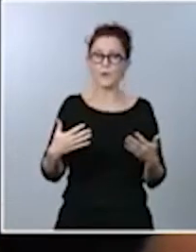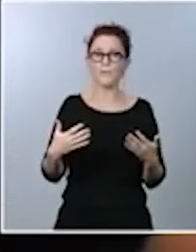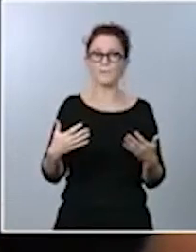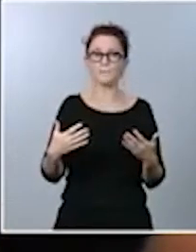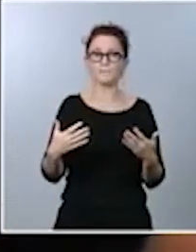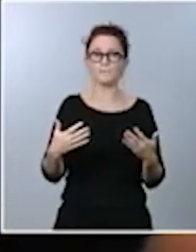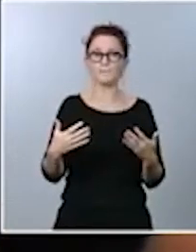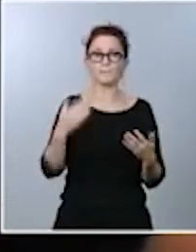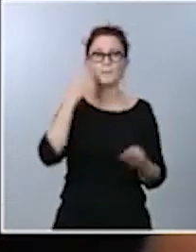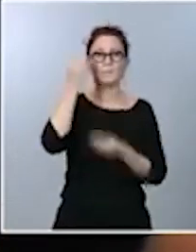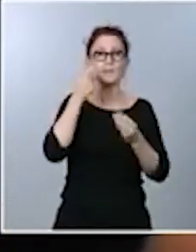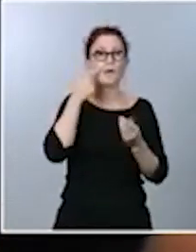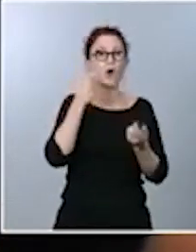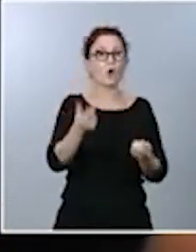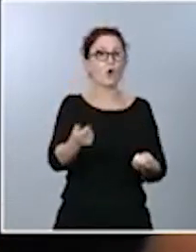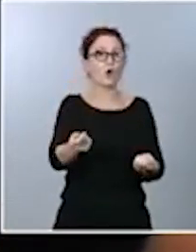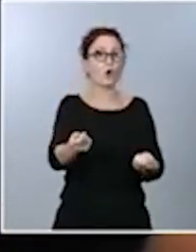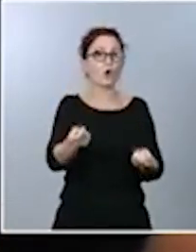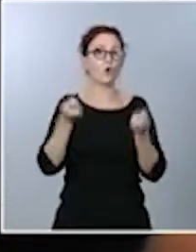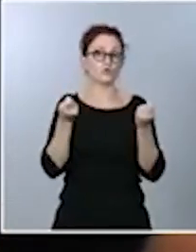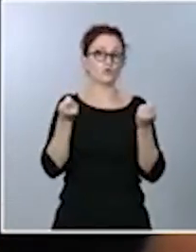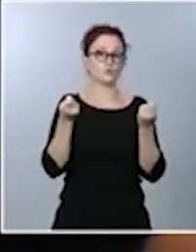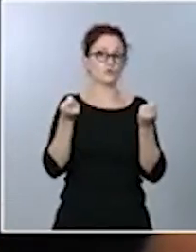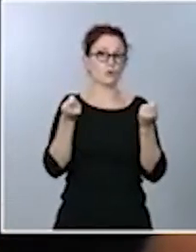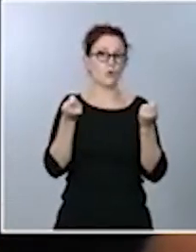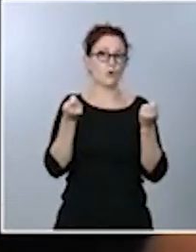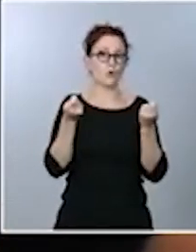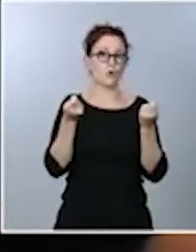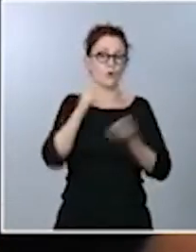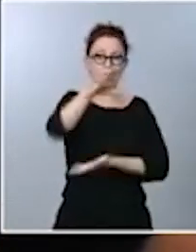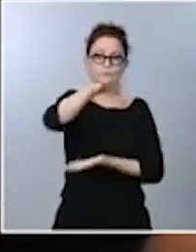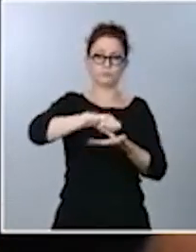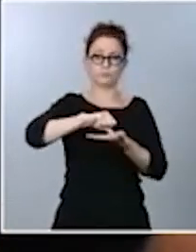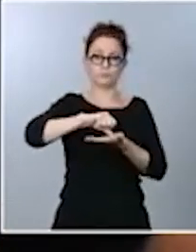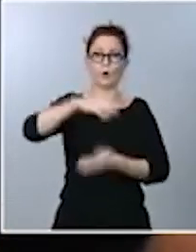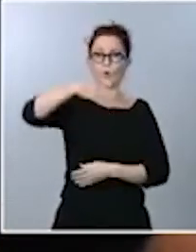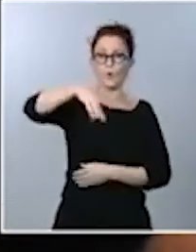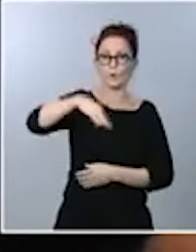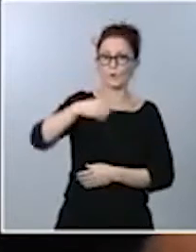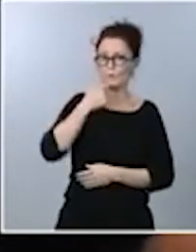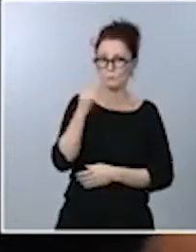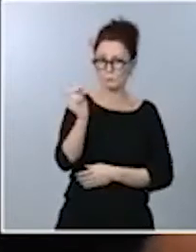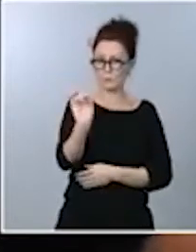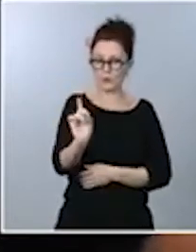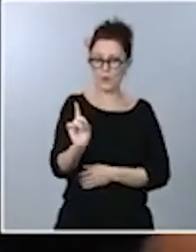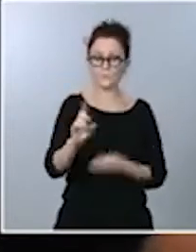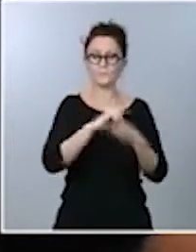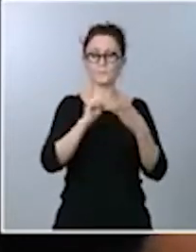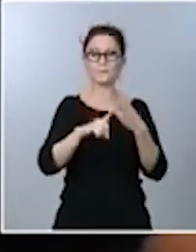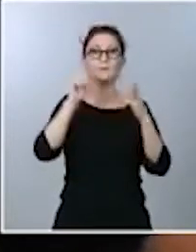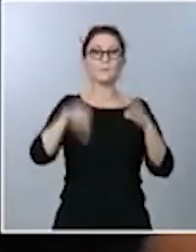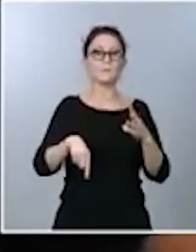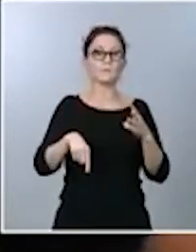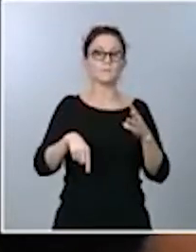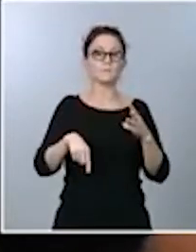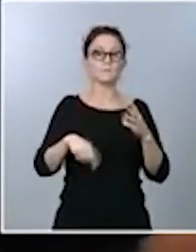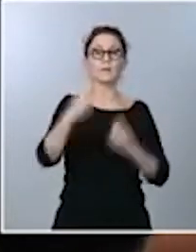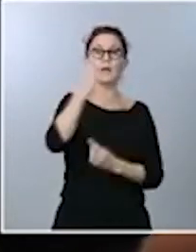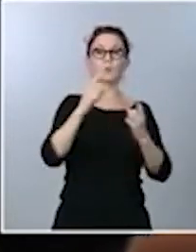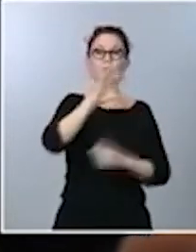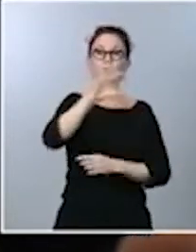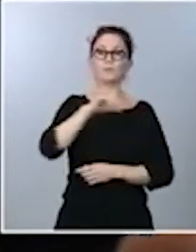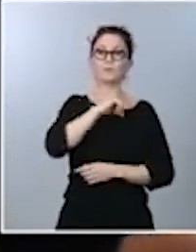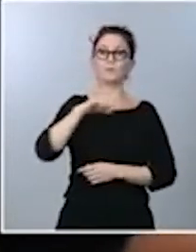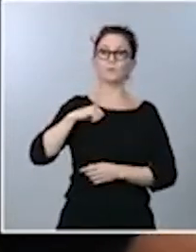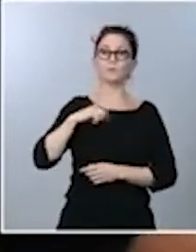el control, establecer un mando único. Y, por otro lado, ha dicho usted que constata una evolución en el planteamiento de algunas comunidades autónomas.